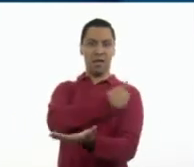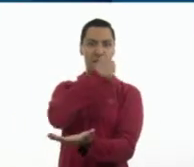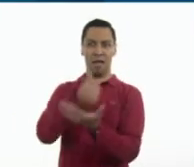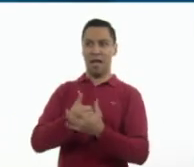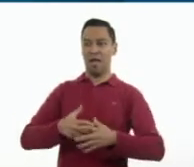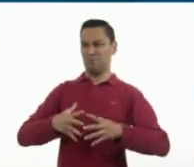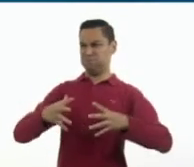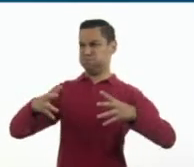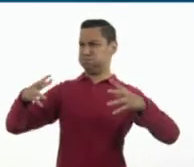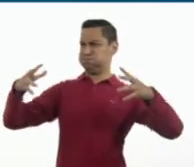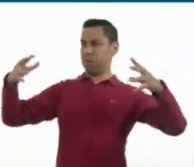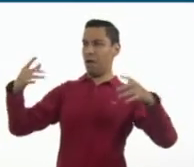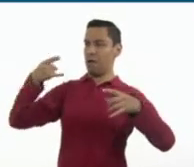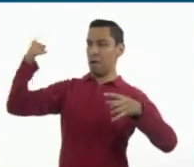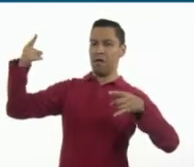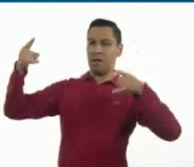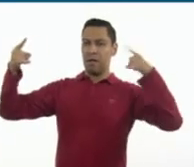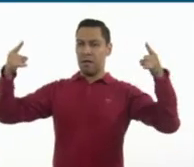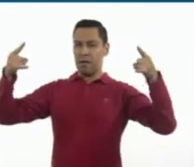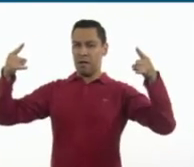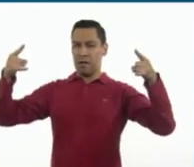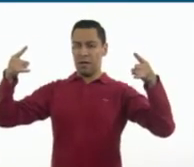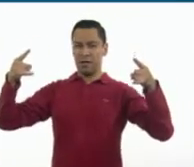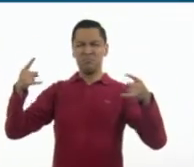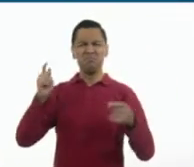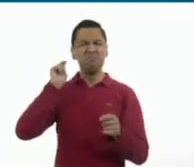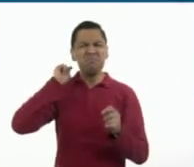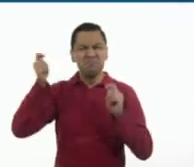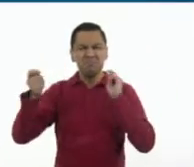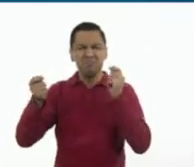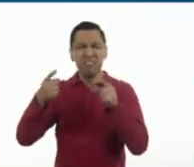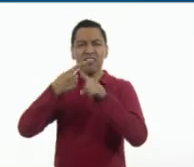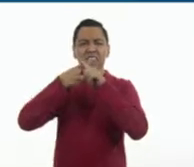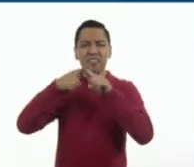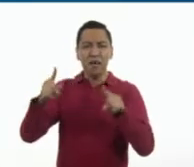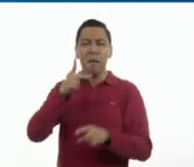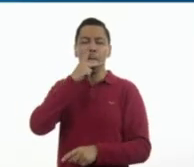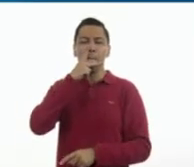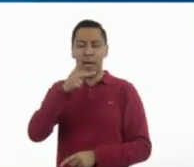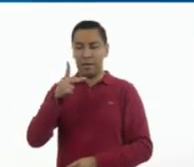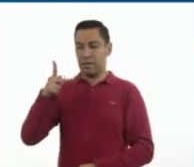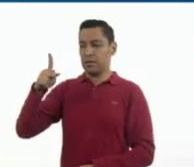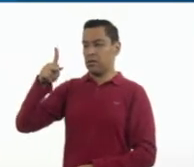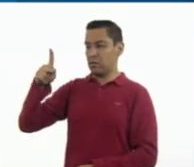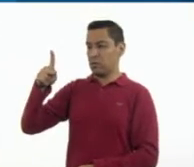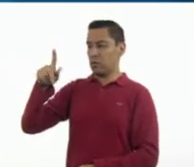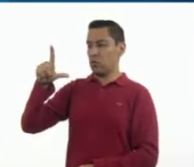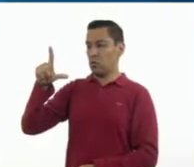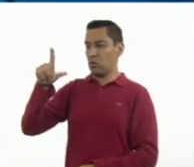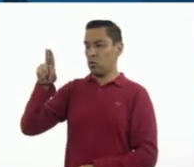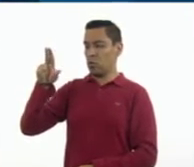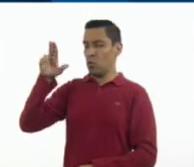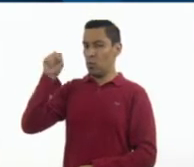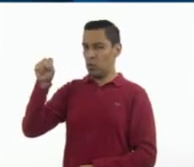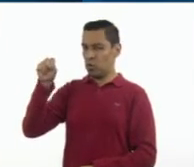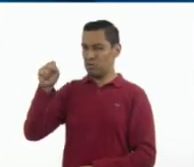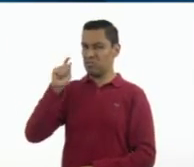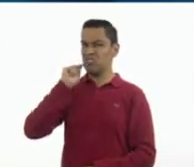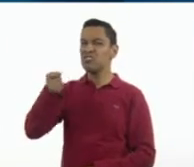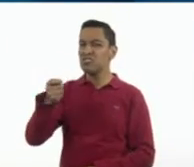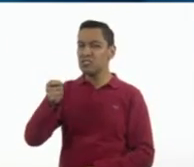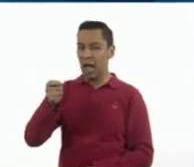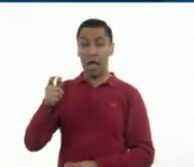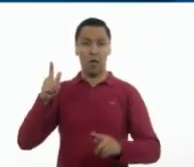dijiste sobre plus, ¿qué significa? En lugares como estos donde llega el turismo,